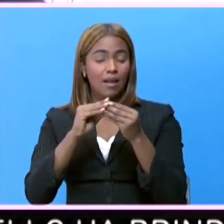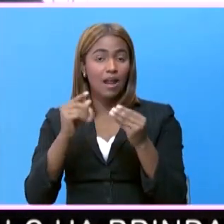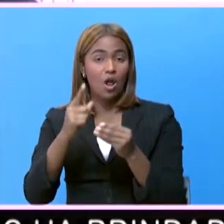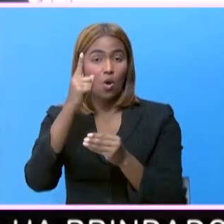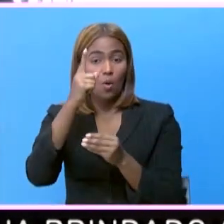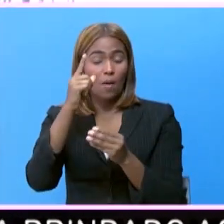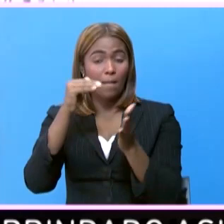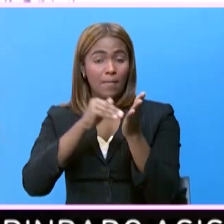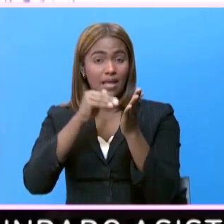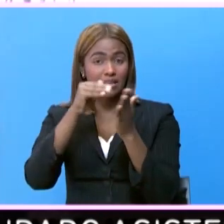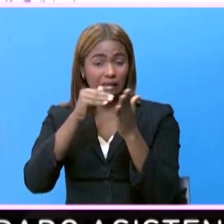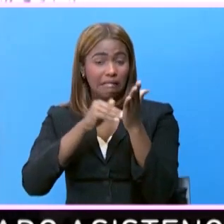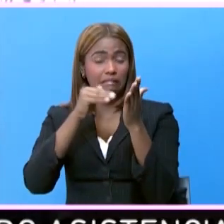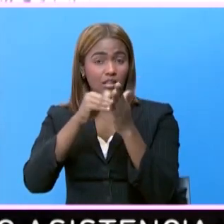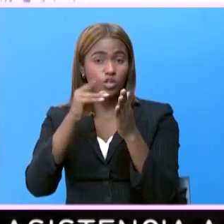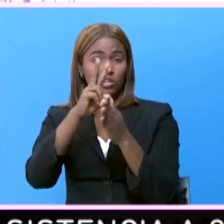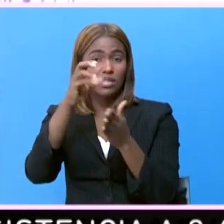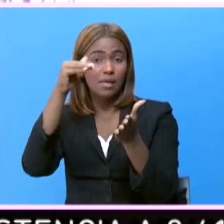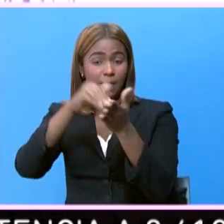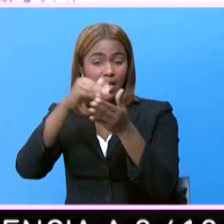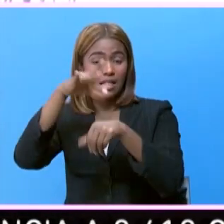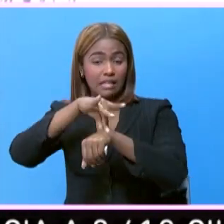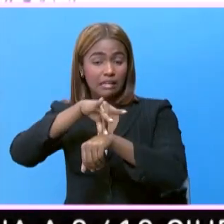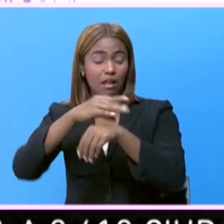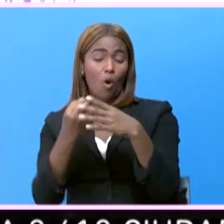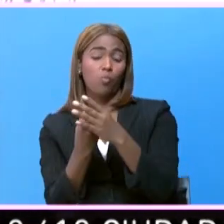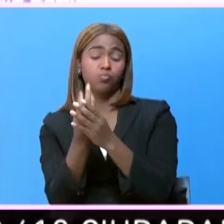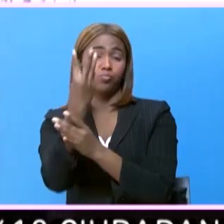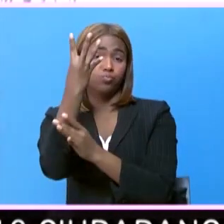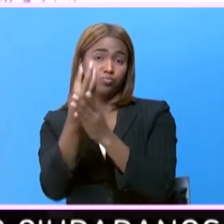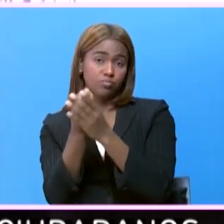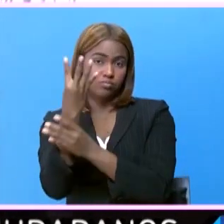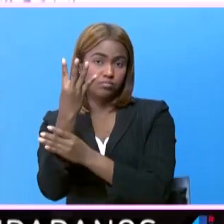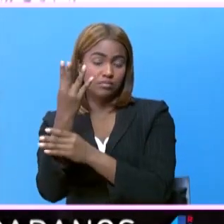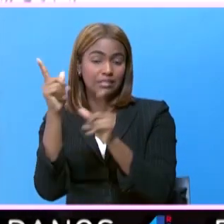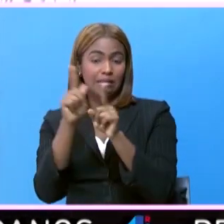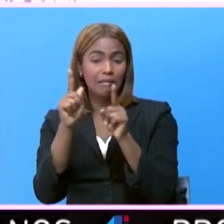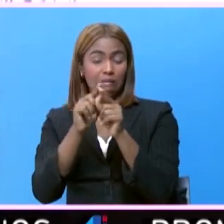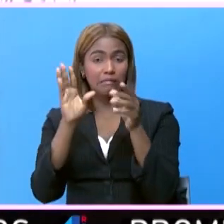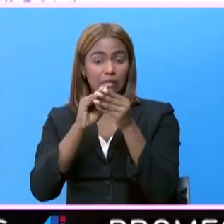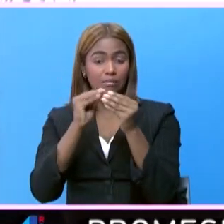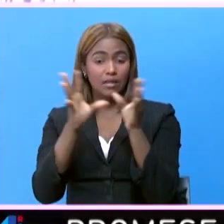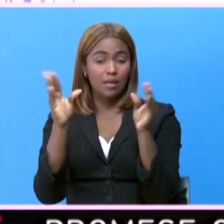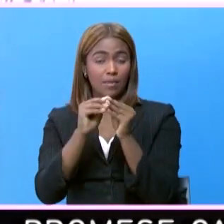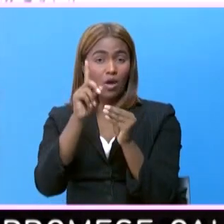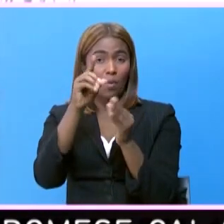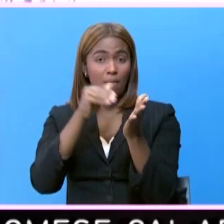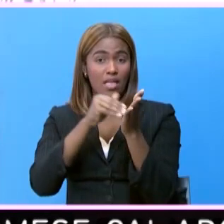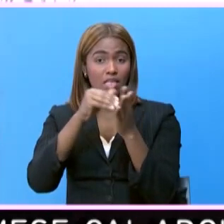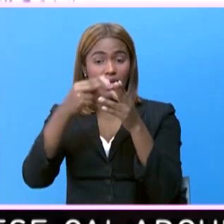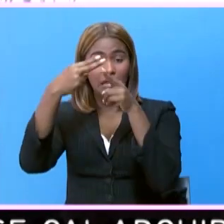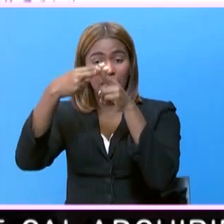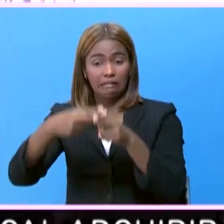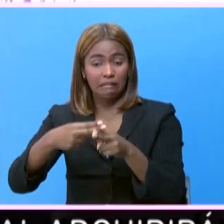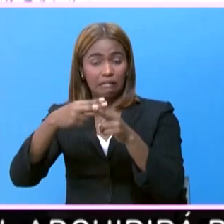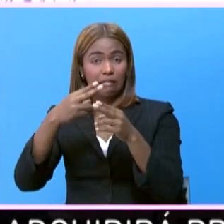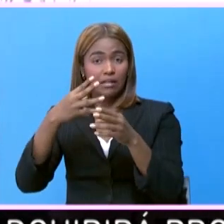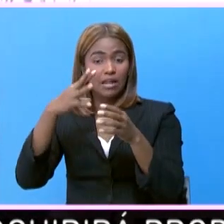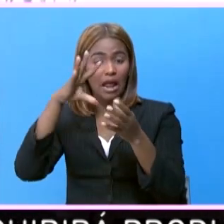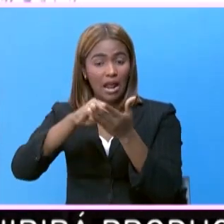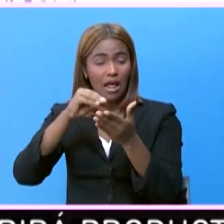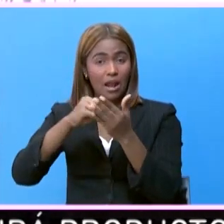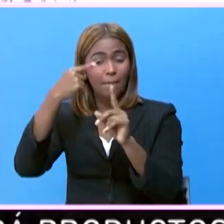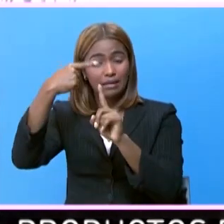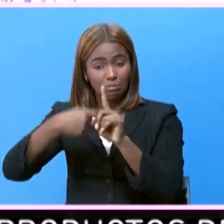.000 tareas sembradas, hablar de una producción de más de 1.000.000 de quintales mensuales,